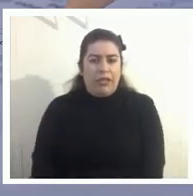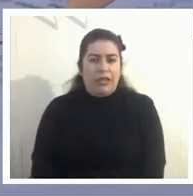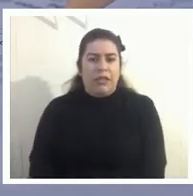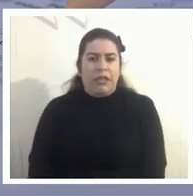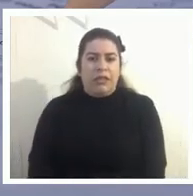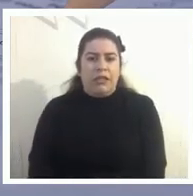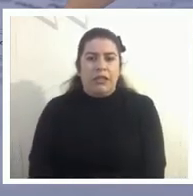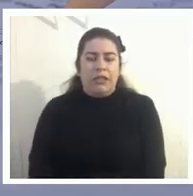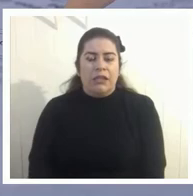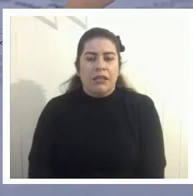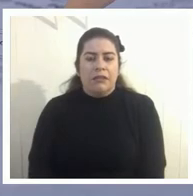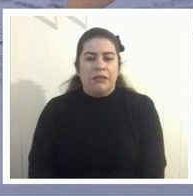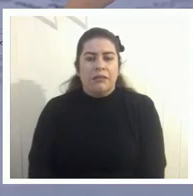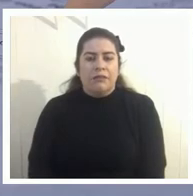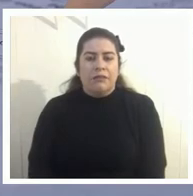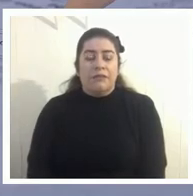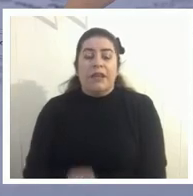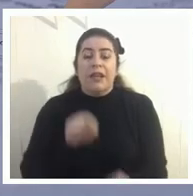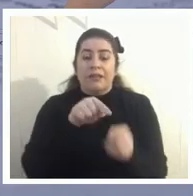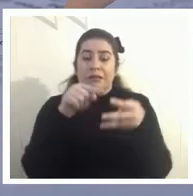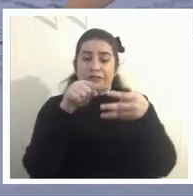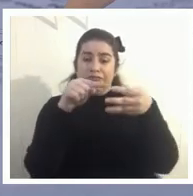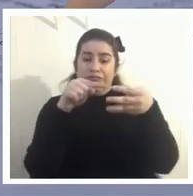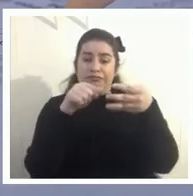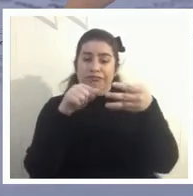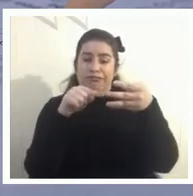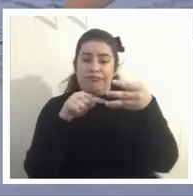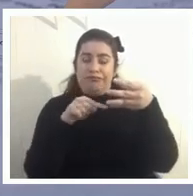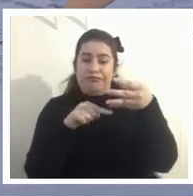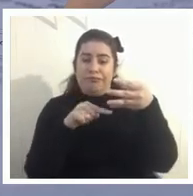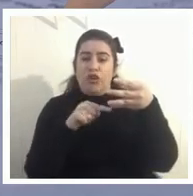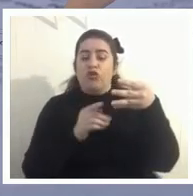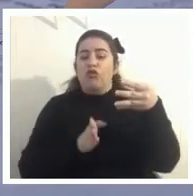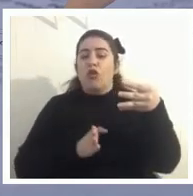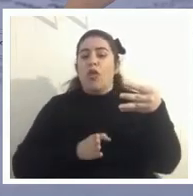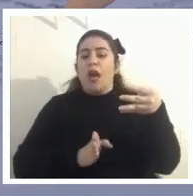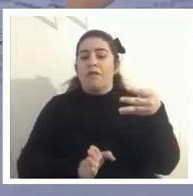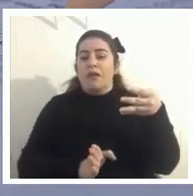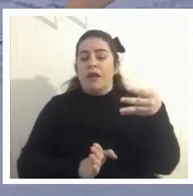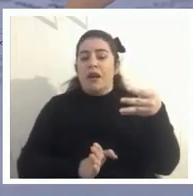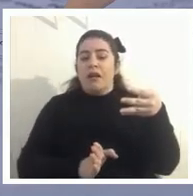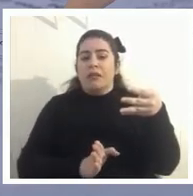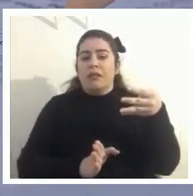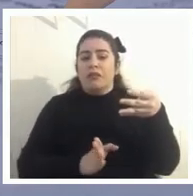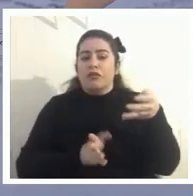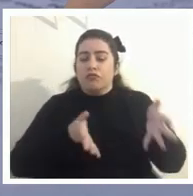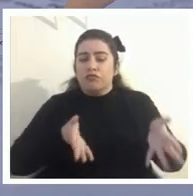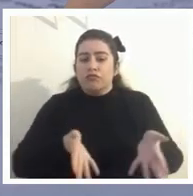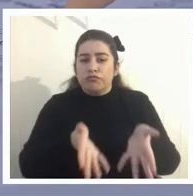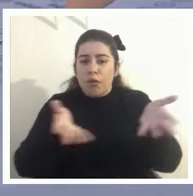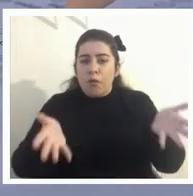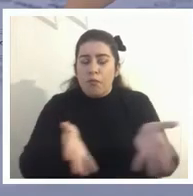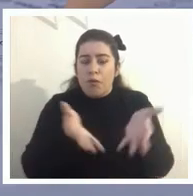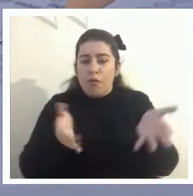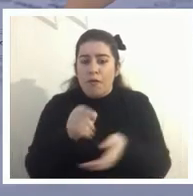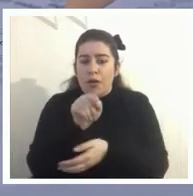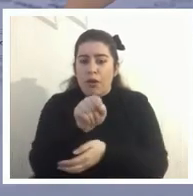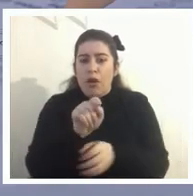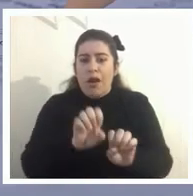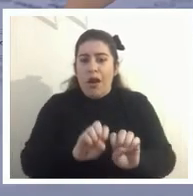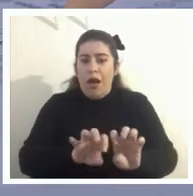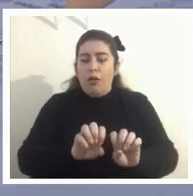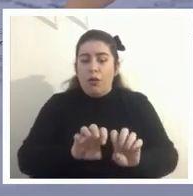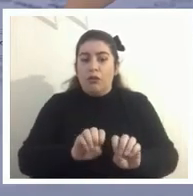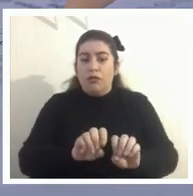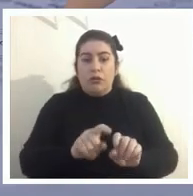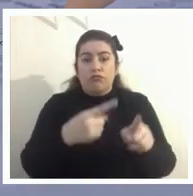estos estos aspectos aún están siendo empujados cierto promulgidos cierto en la educación en muchos